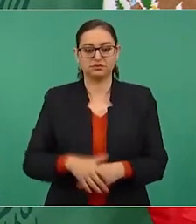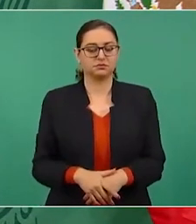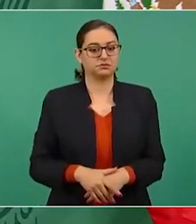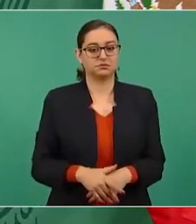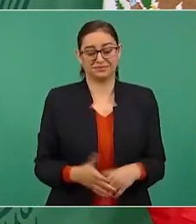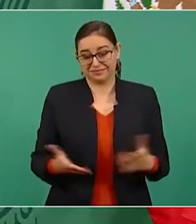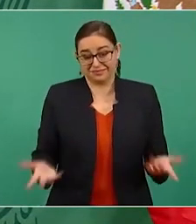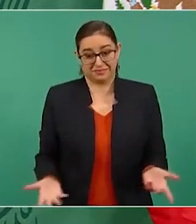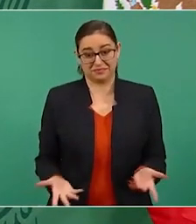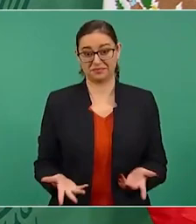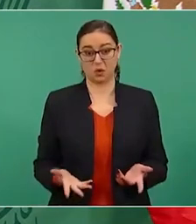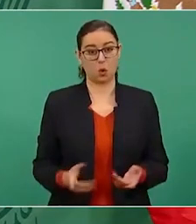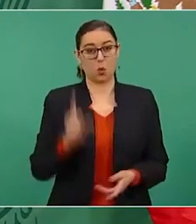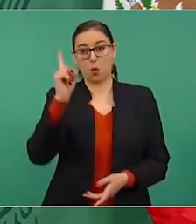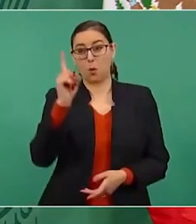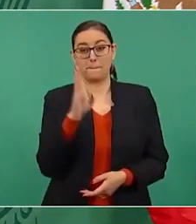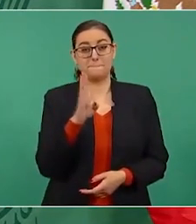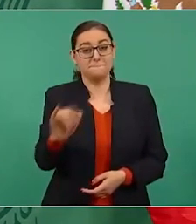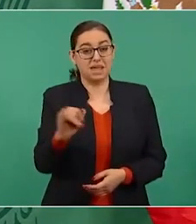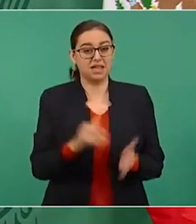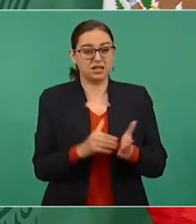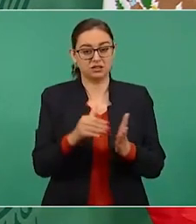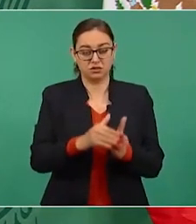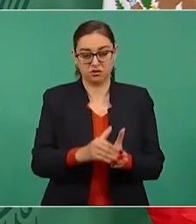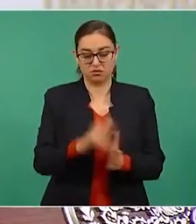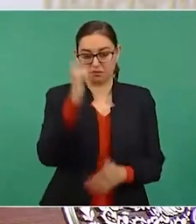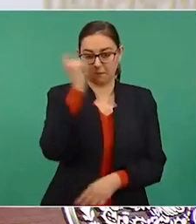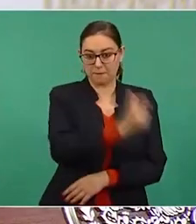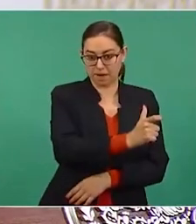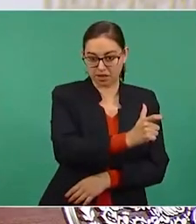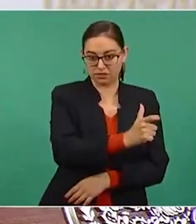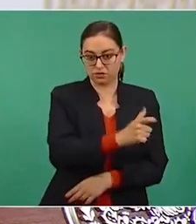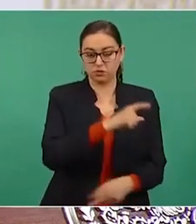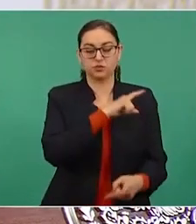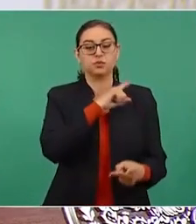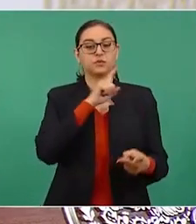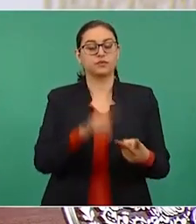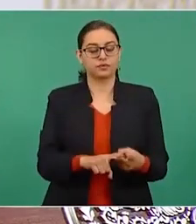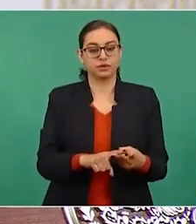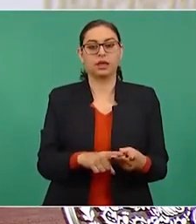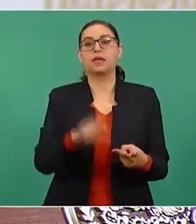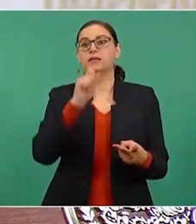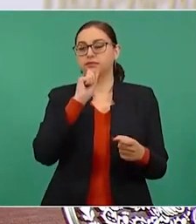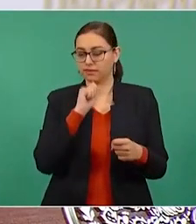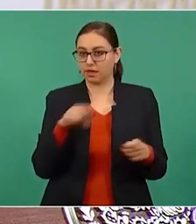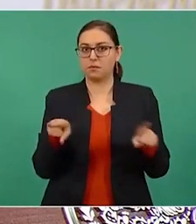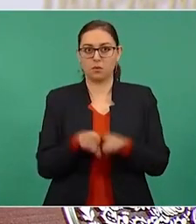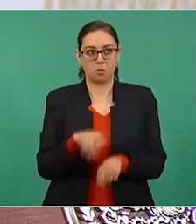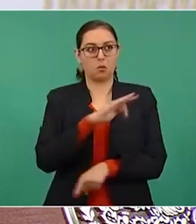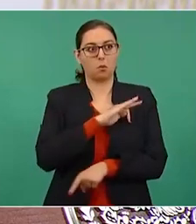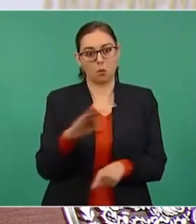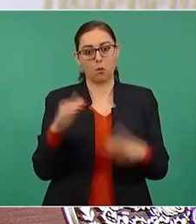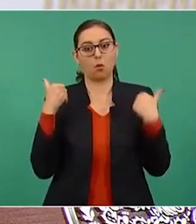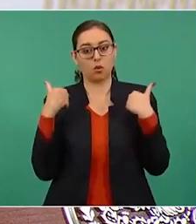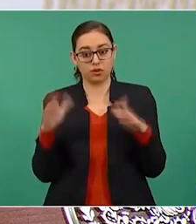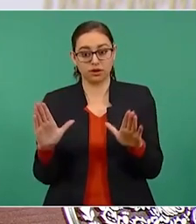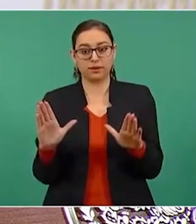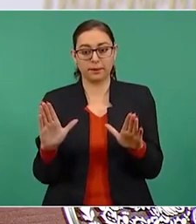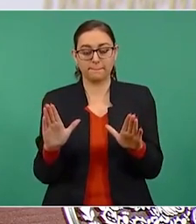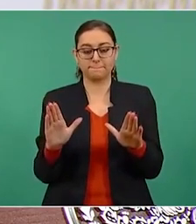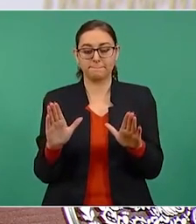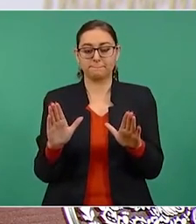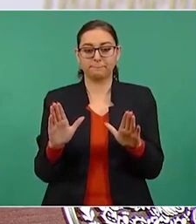billón de pesos. Y por ahí podríamos también recibir